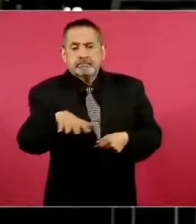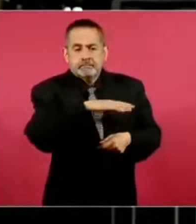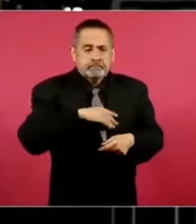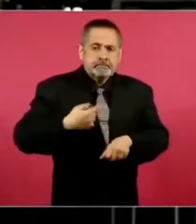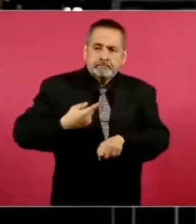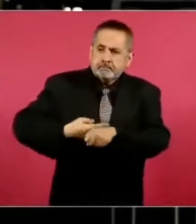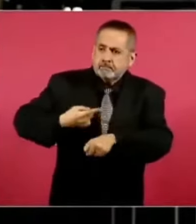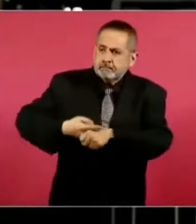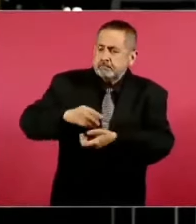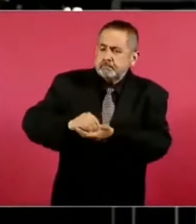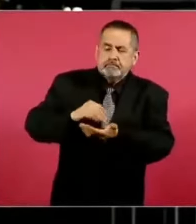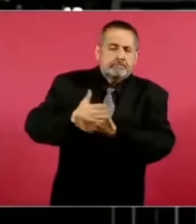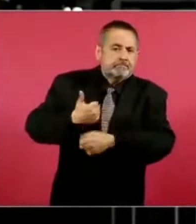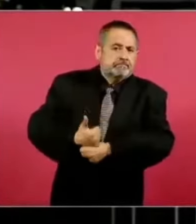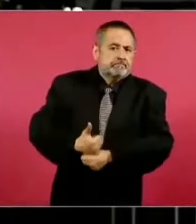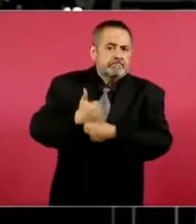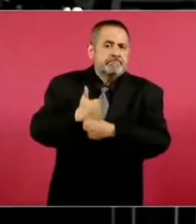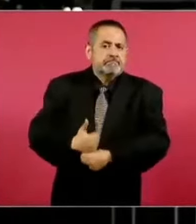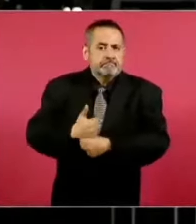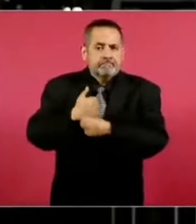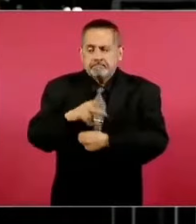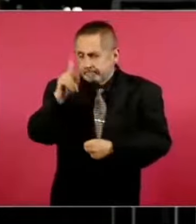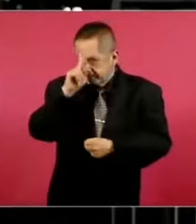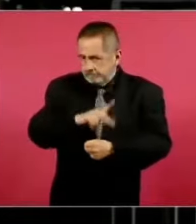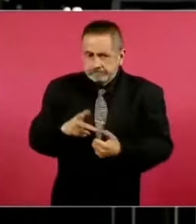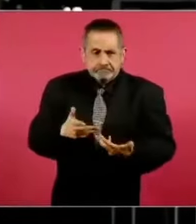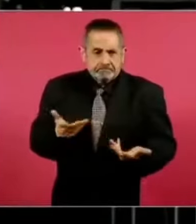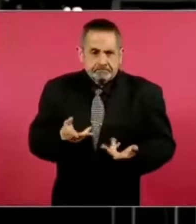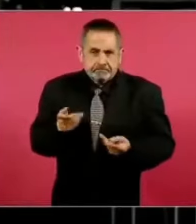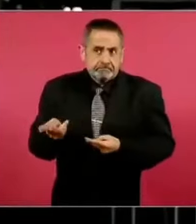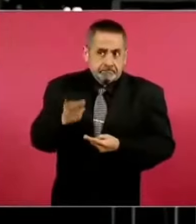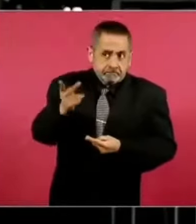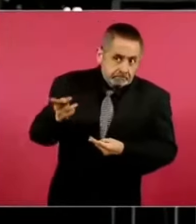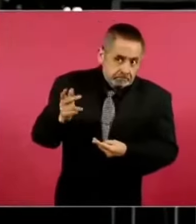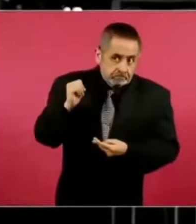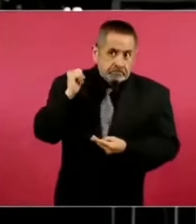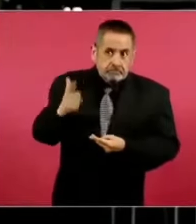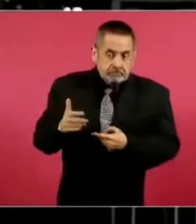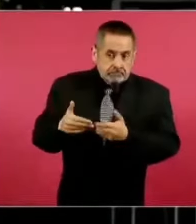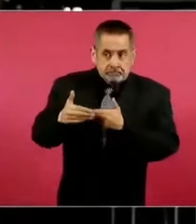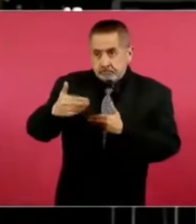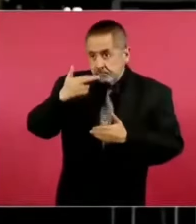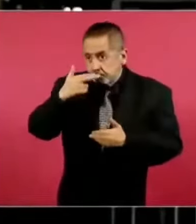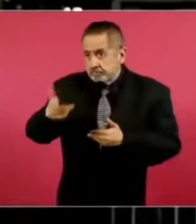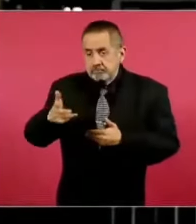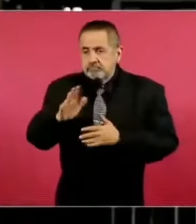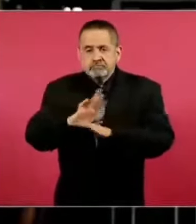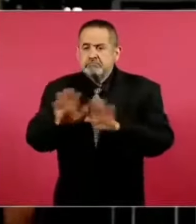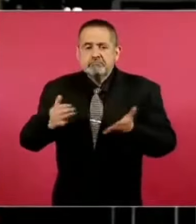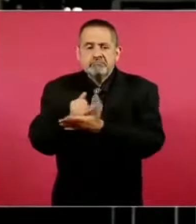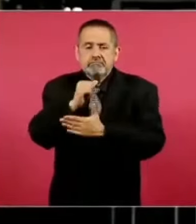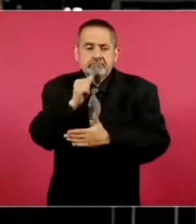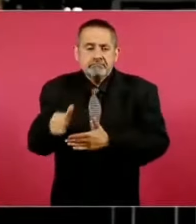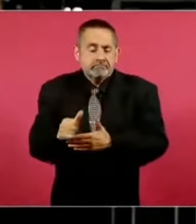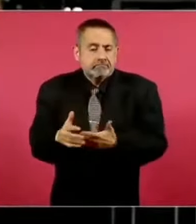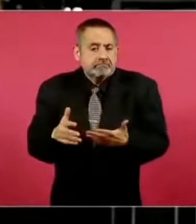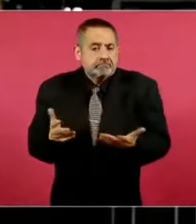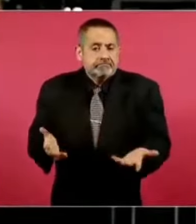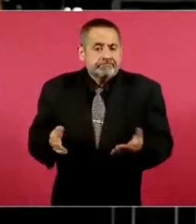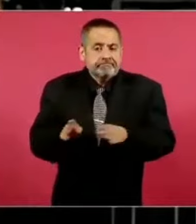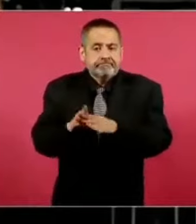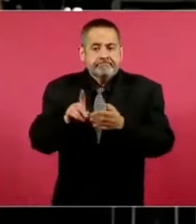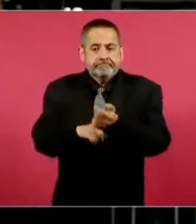padecimientos, estos sufrimientos y preguntar si se está avanzando, si se ha descartado esto, porque sería una